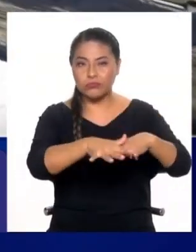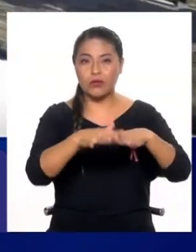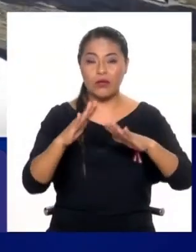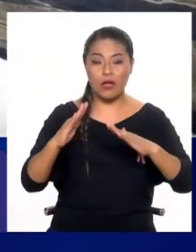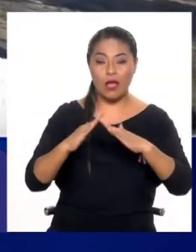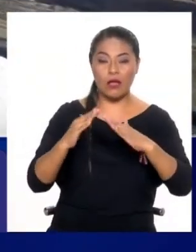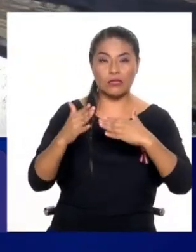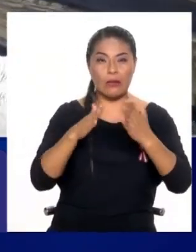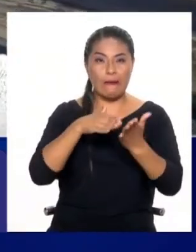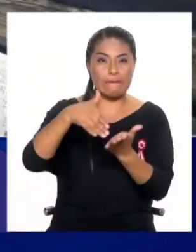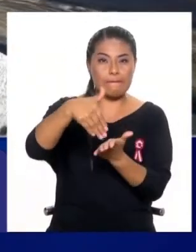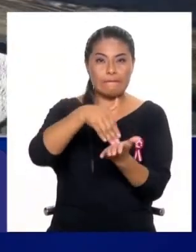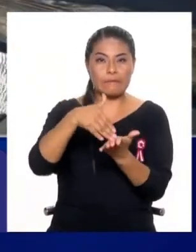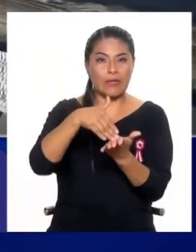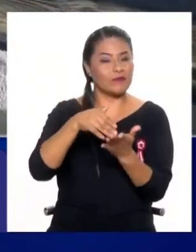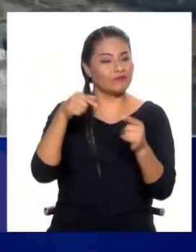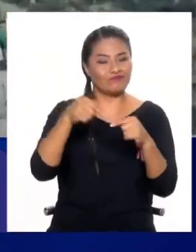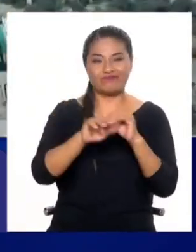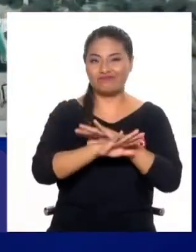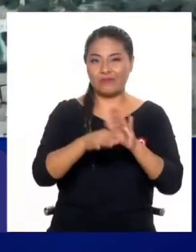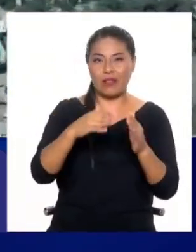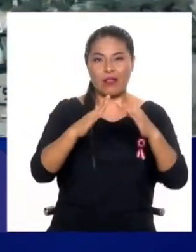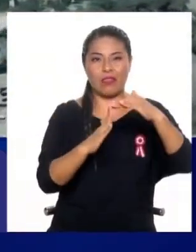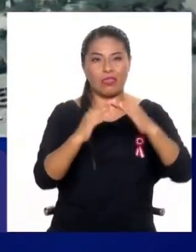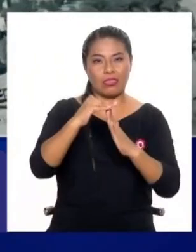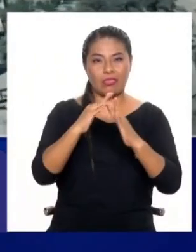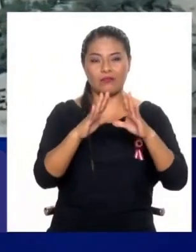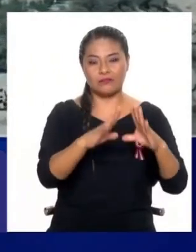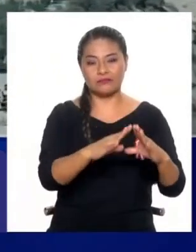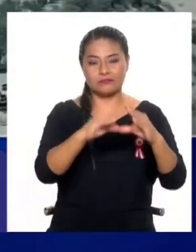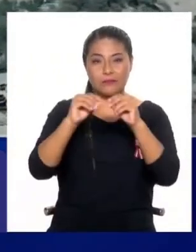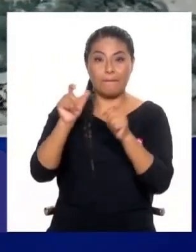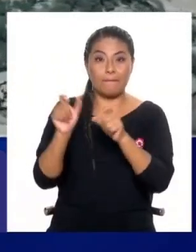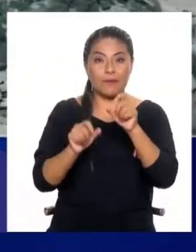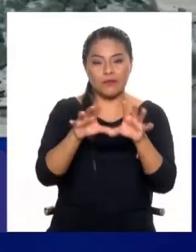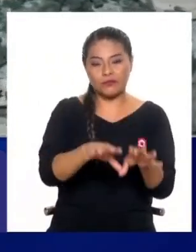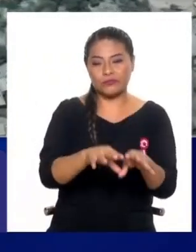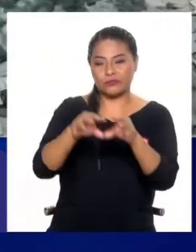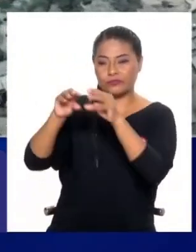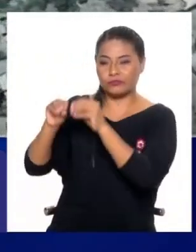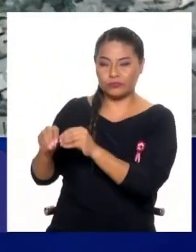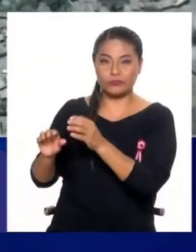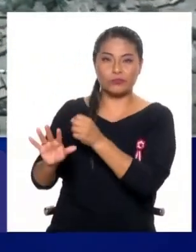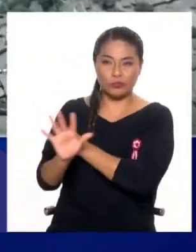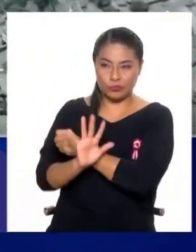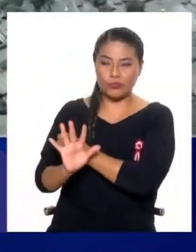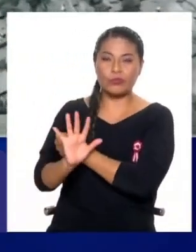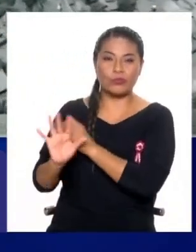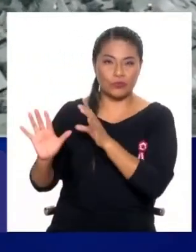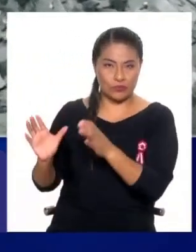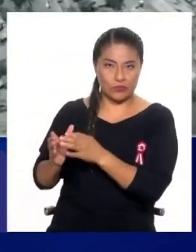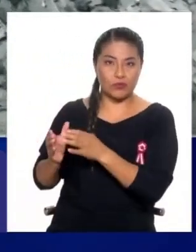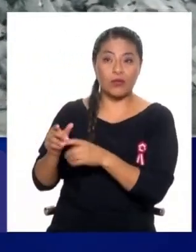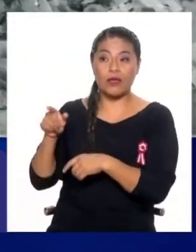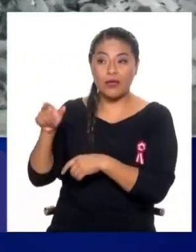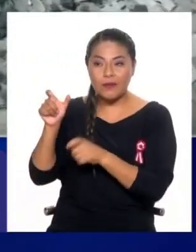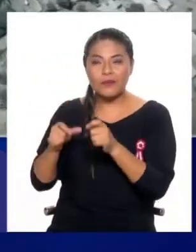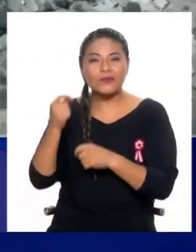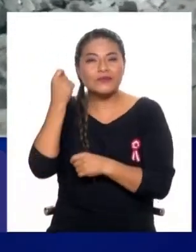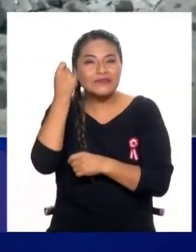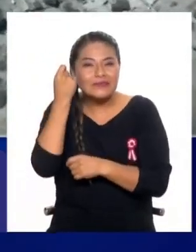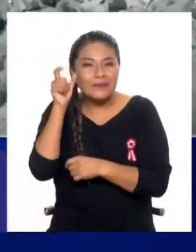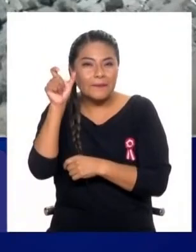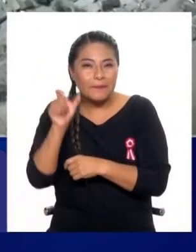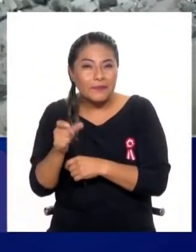debilitada, definitivamente allí la intervención es mover a esa población a un lugar seguro. Y la población tiene que entender que